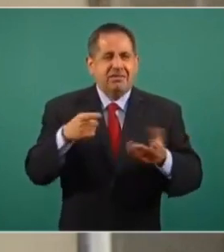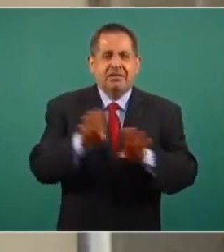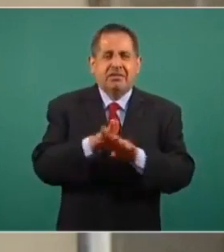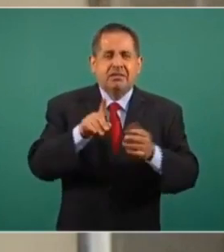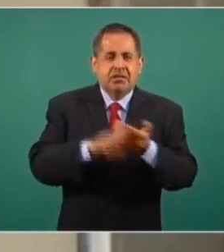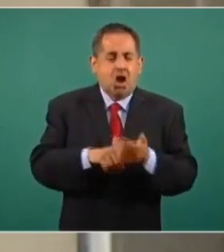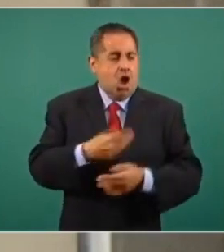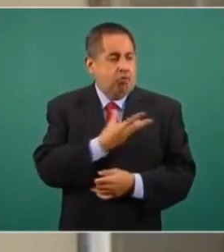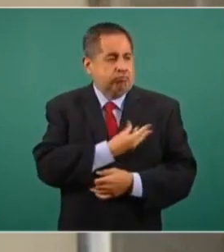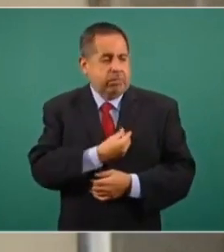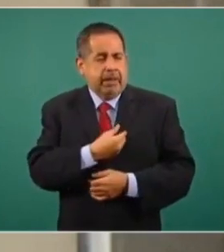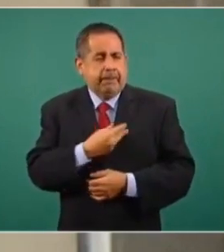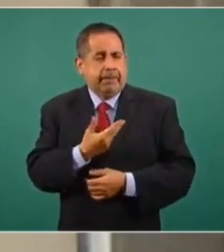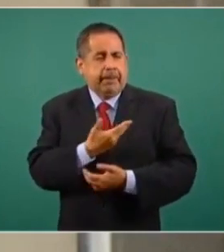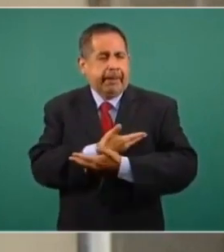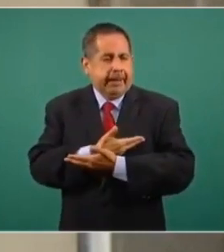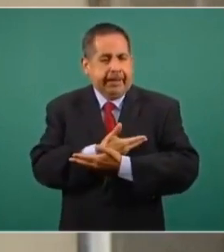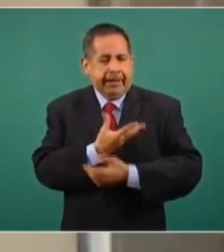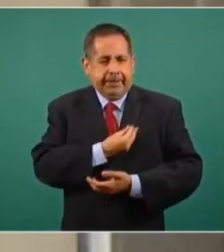estaba amamantando a una bebé.